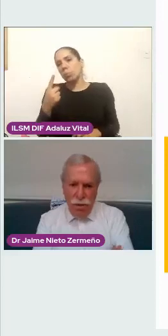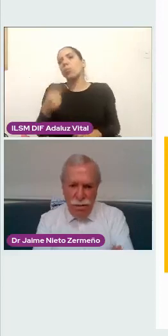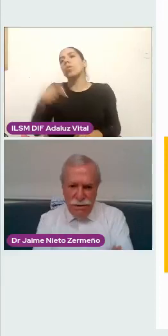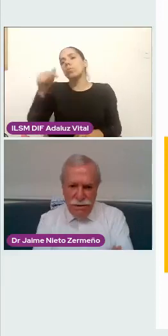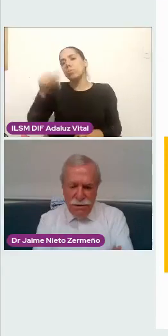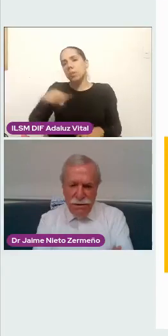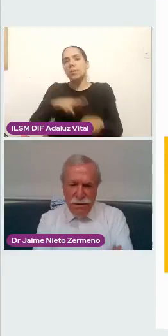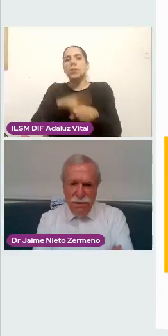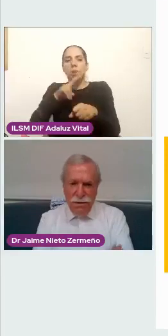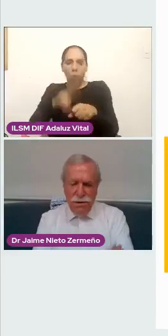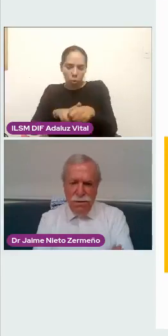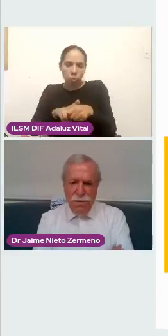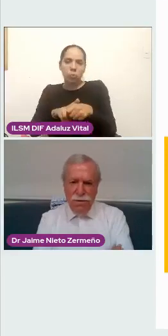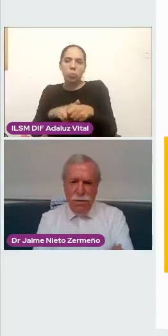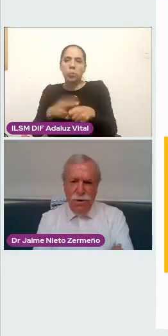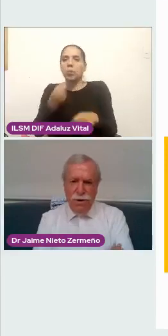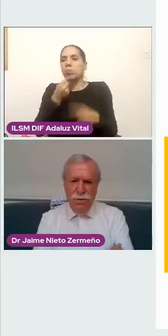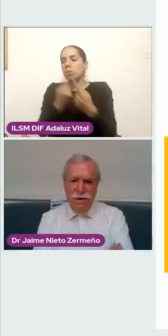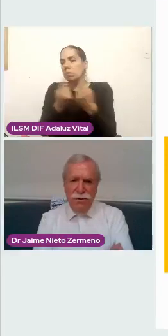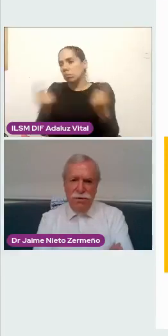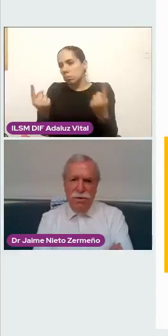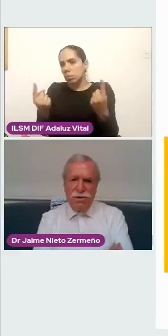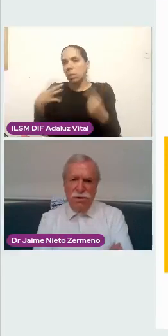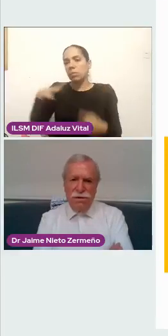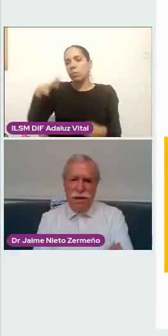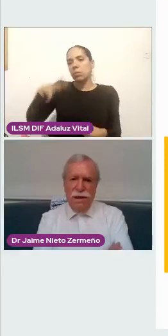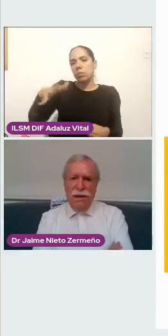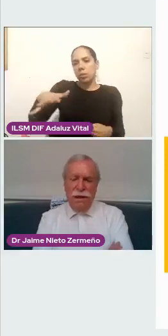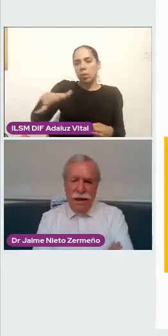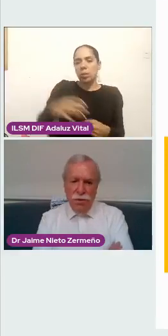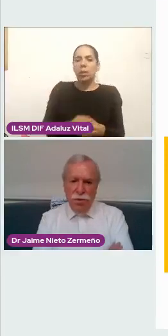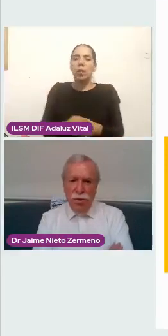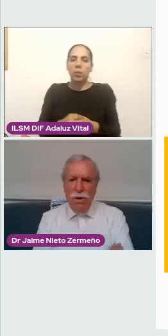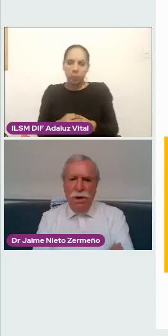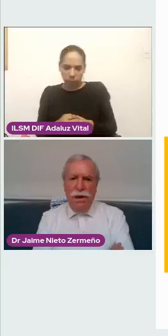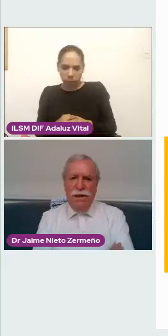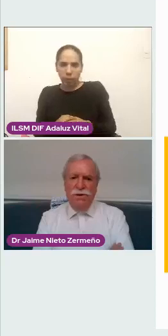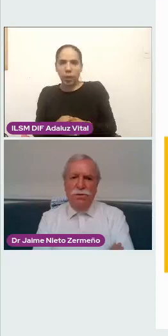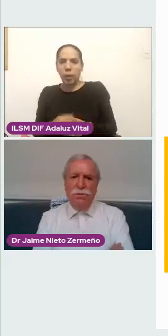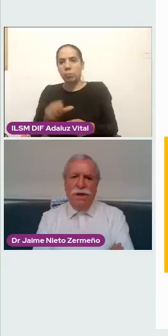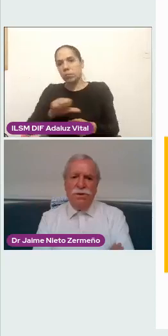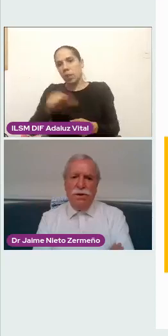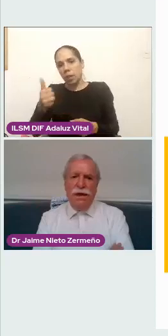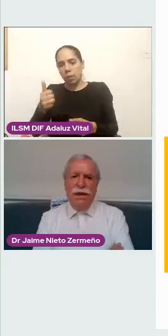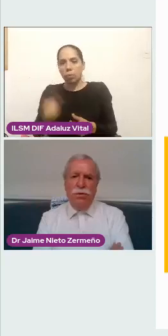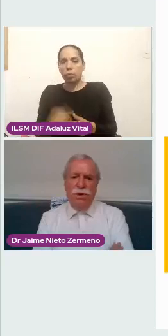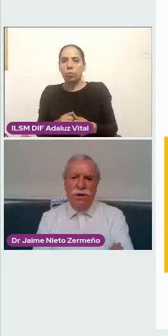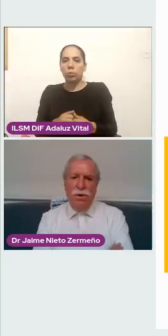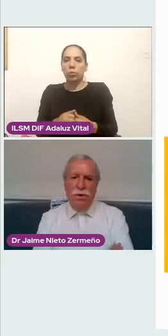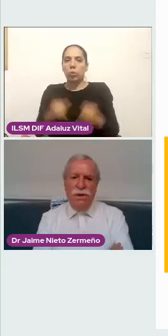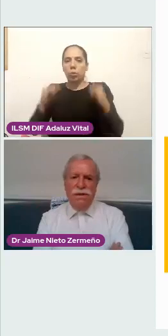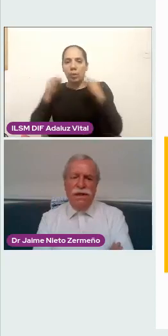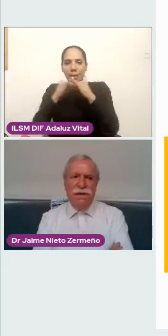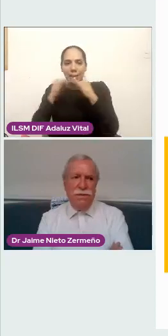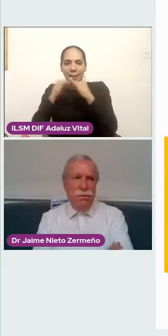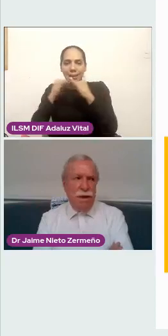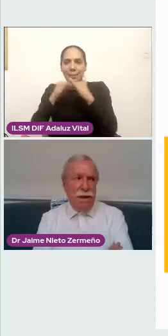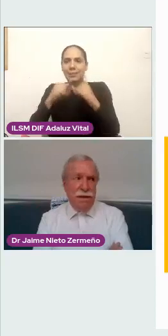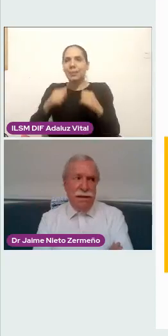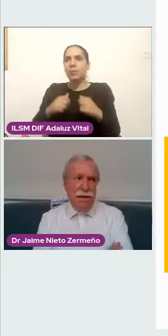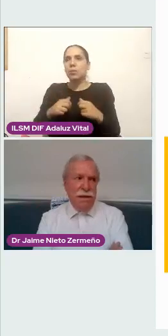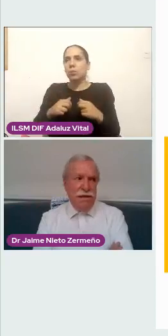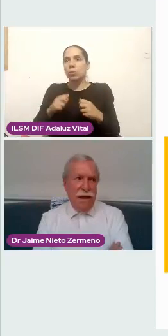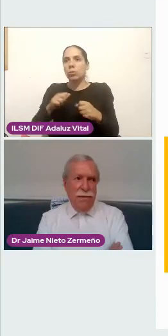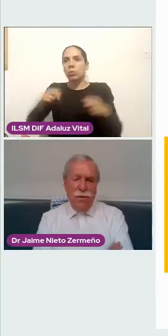Federico Gómez, que somos, como dijo, el Instituto Nacional de Nutrición y Ciencias